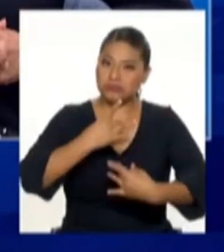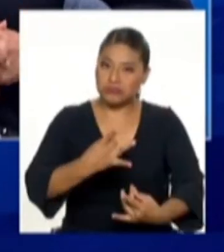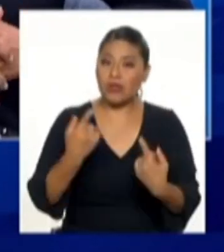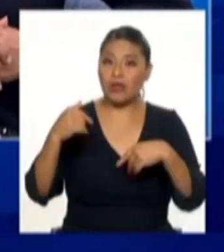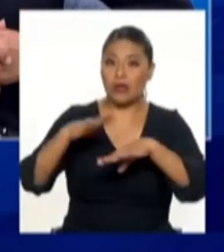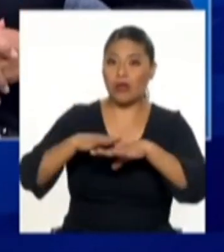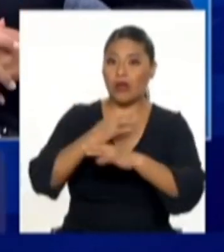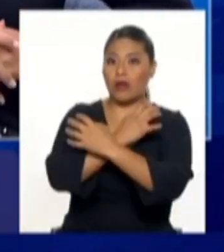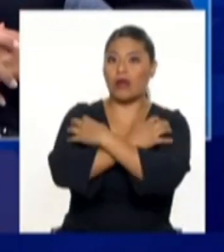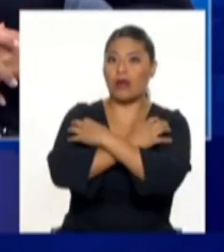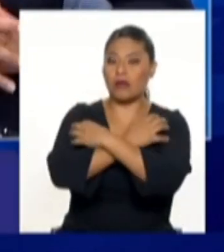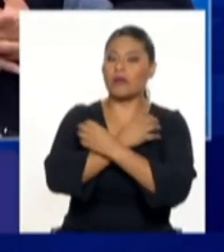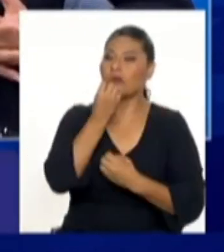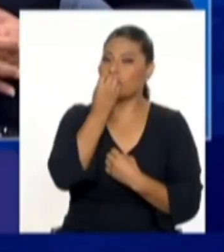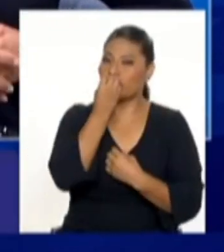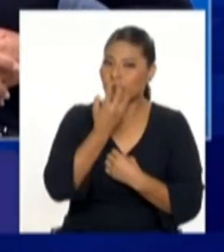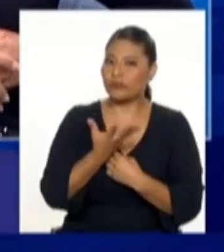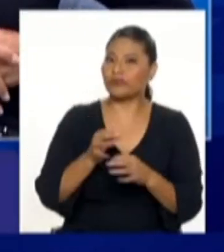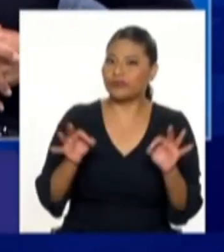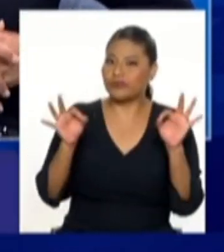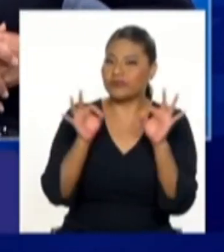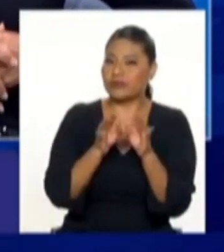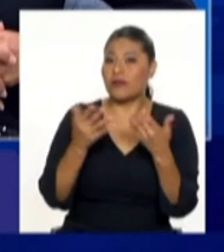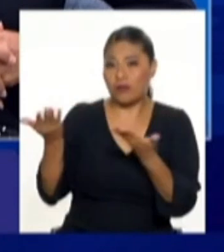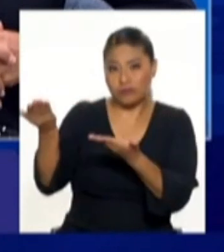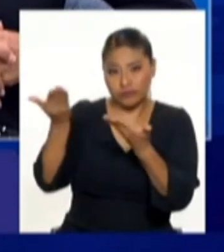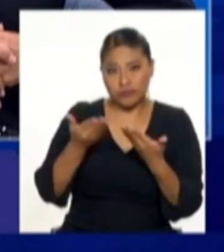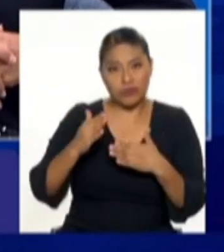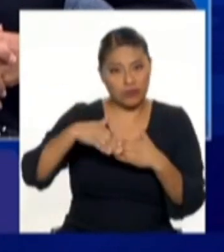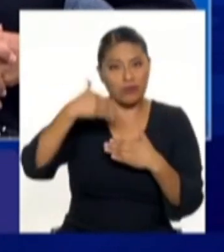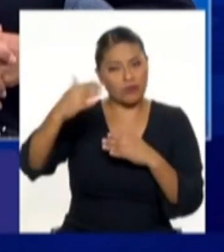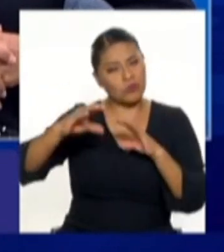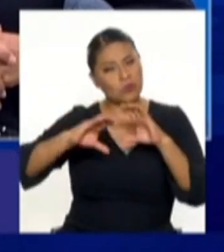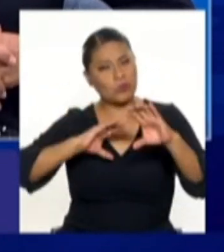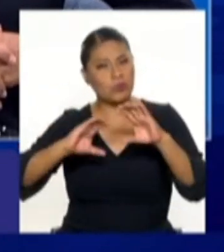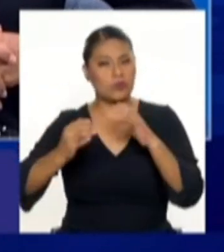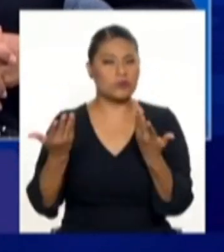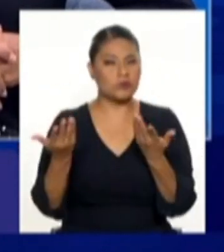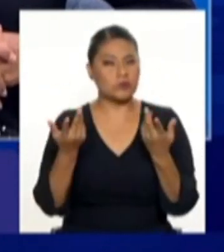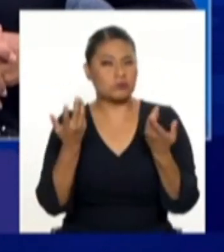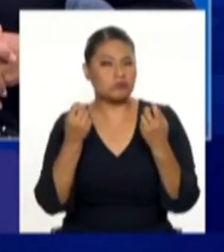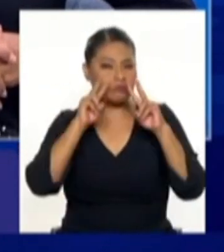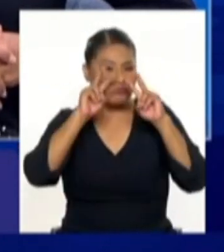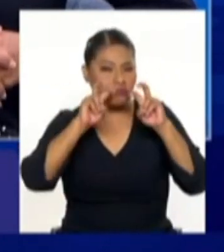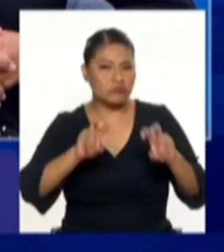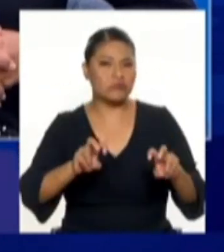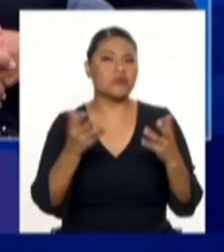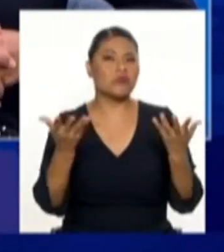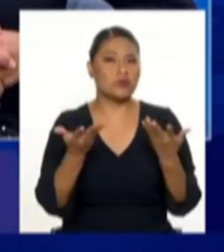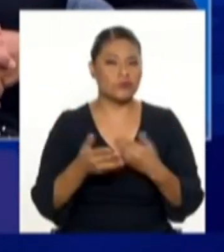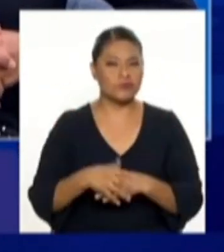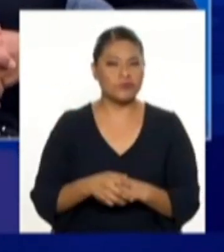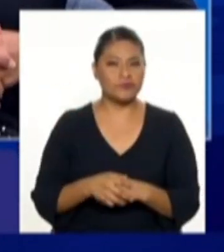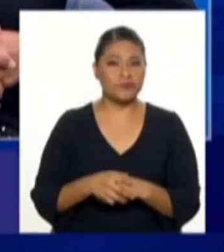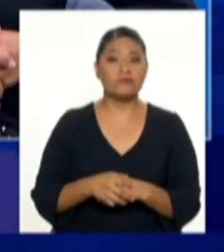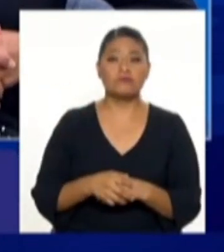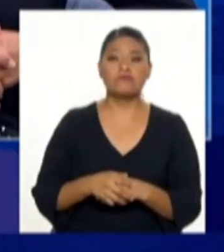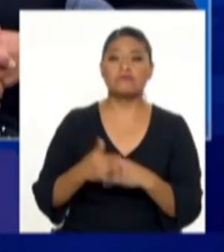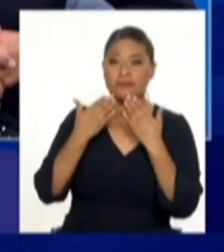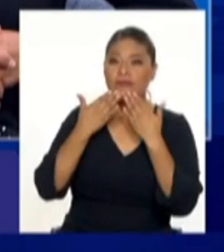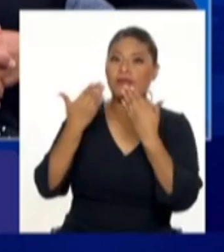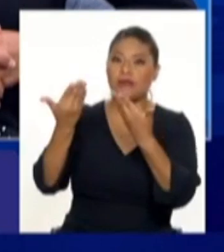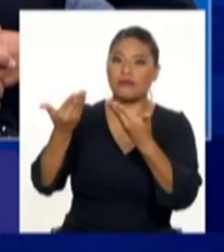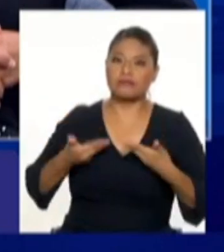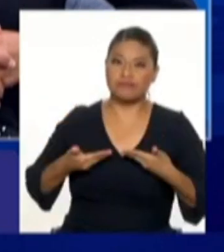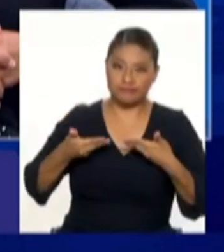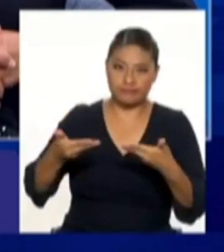Lambayeque es una región muy relevante, y obviamente lo esperamos para seguir conversando de su seguimiento, que estas obras se concreten. No, muchísimas gracias